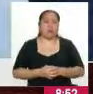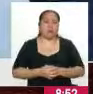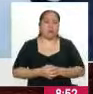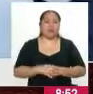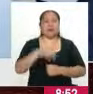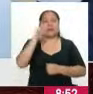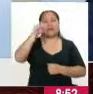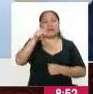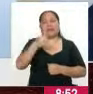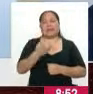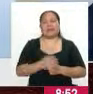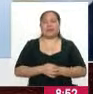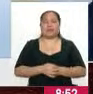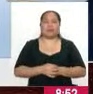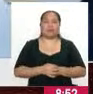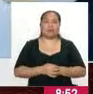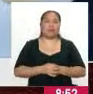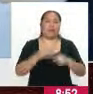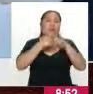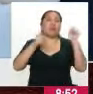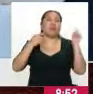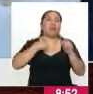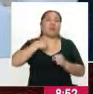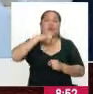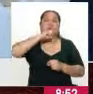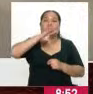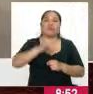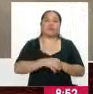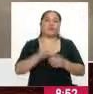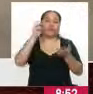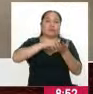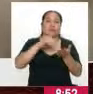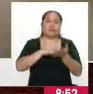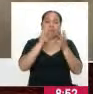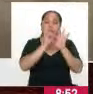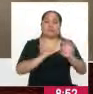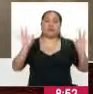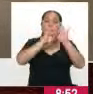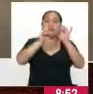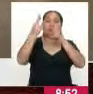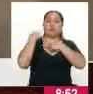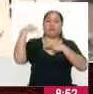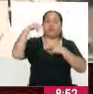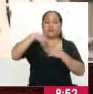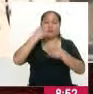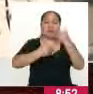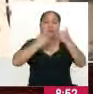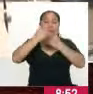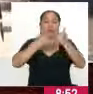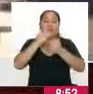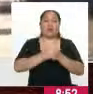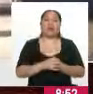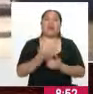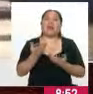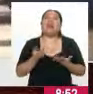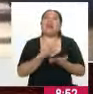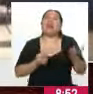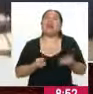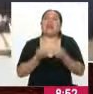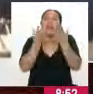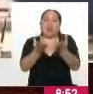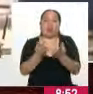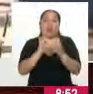Así es. Sin embargo, yo diría que la principal responsabilidad en estos procesos es de la oferta, es decir, de las